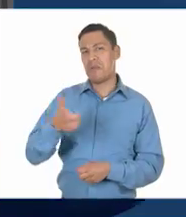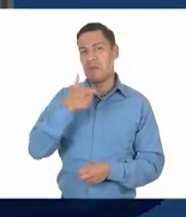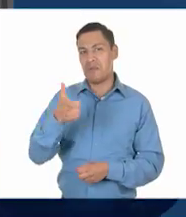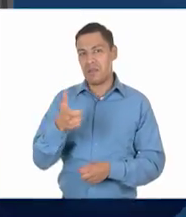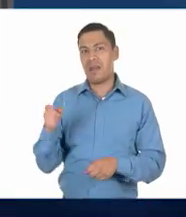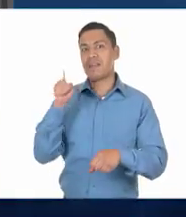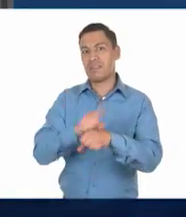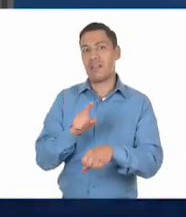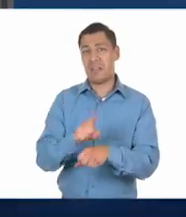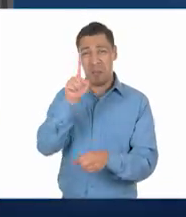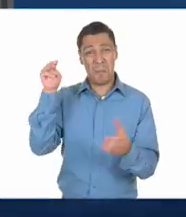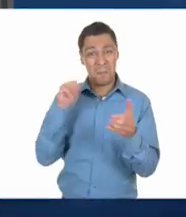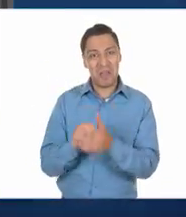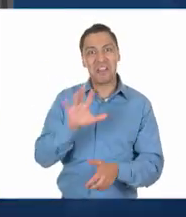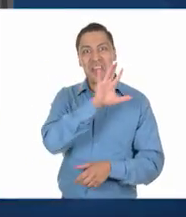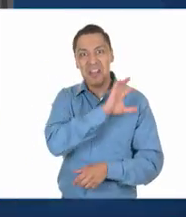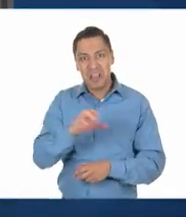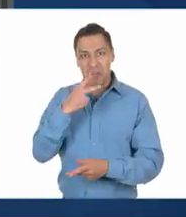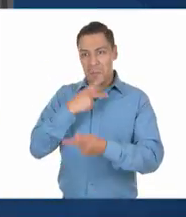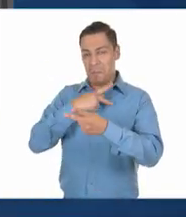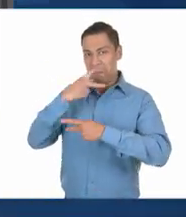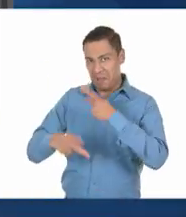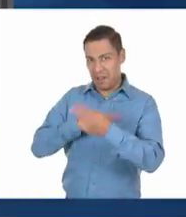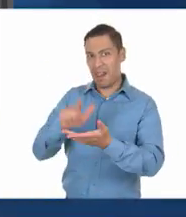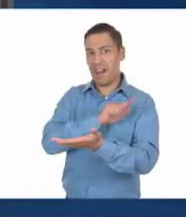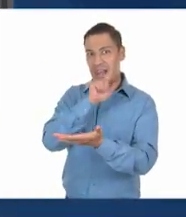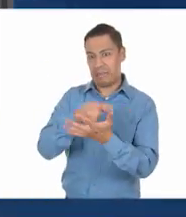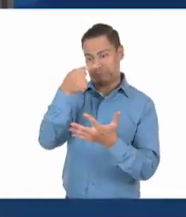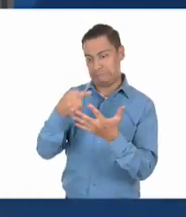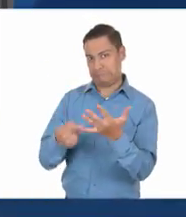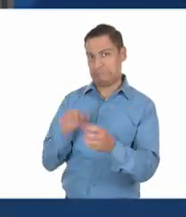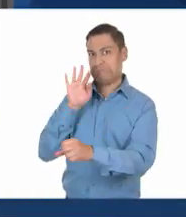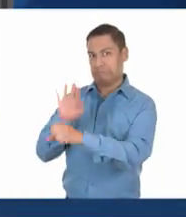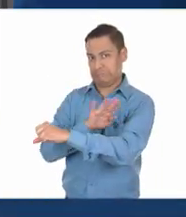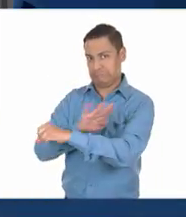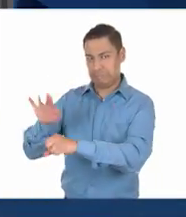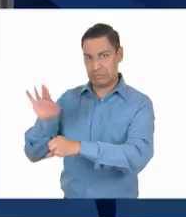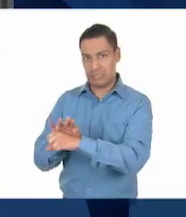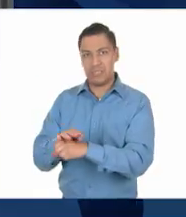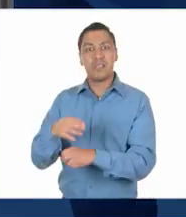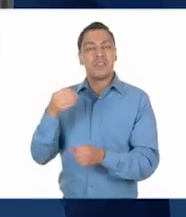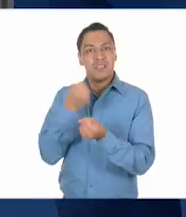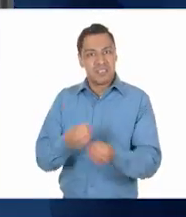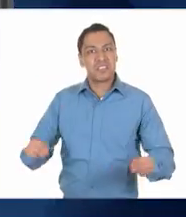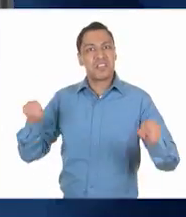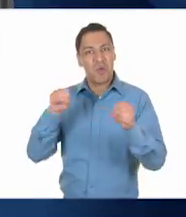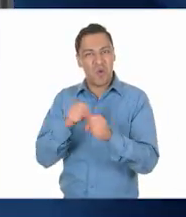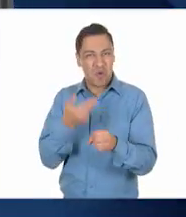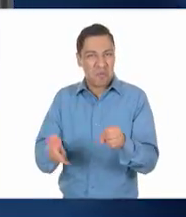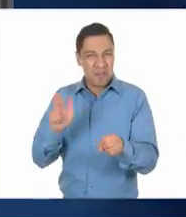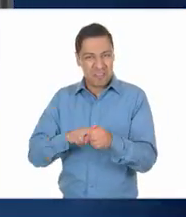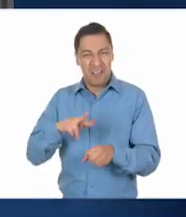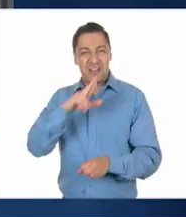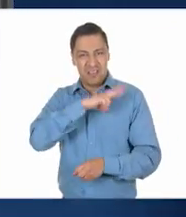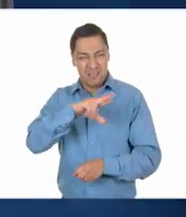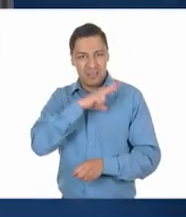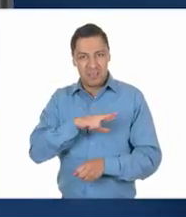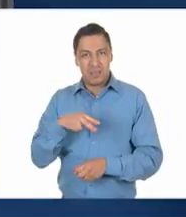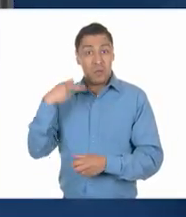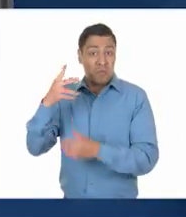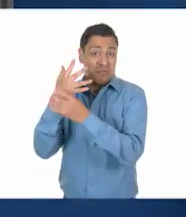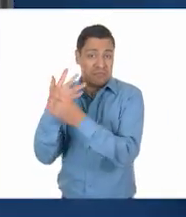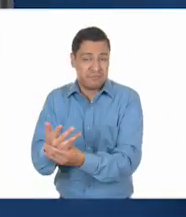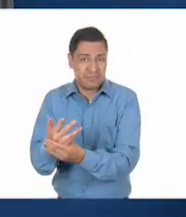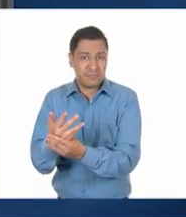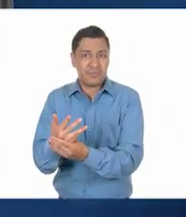pesos diarios con todas las prestaciones de ley, además de un seguro de gastos médicos mayores. Según sus propias palabras,